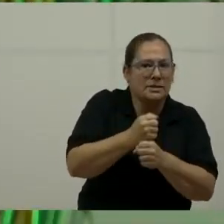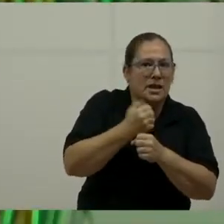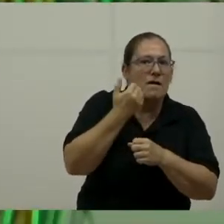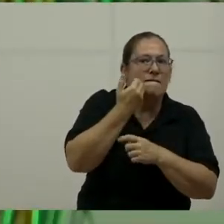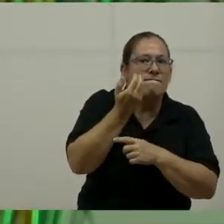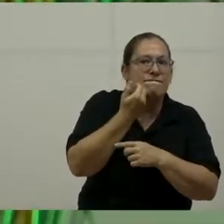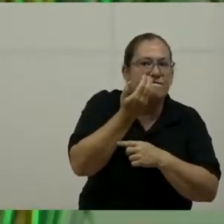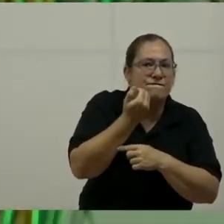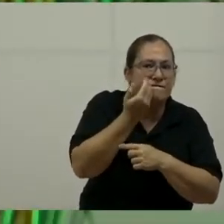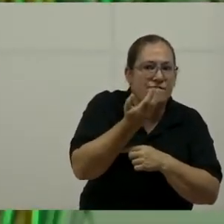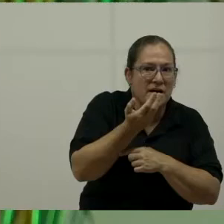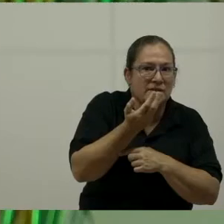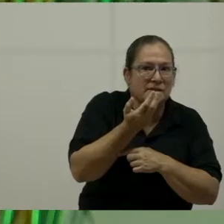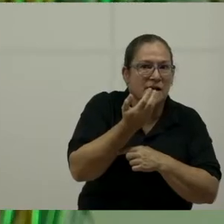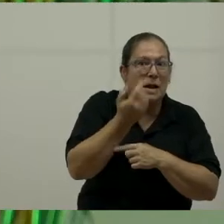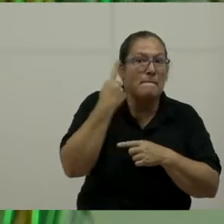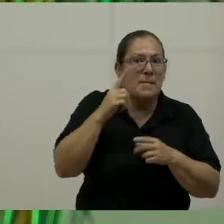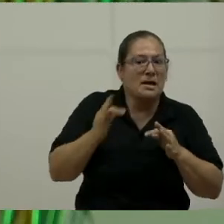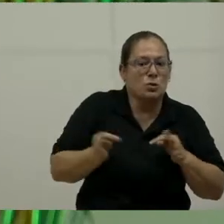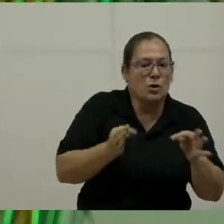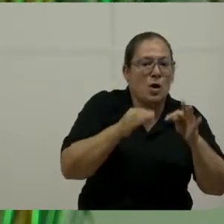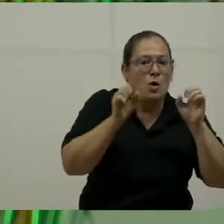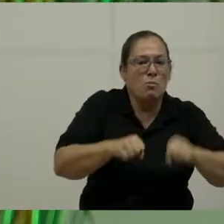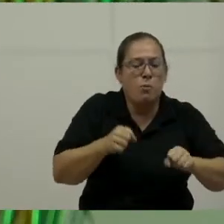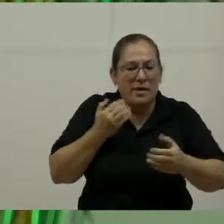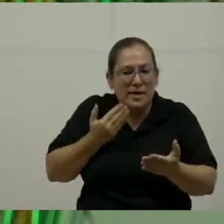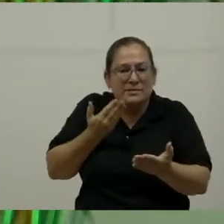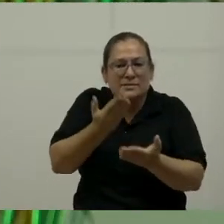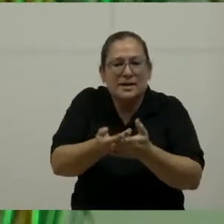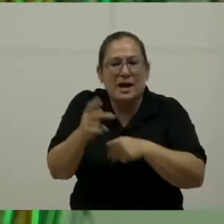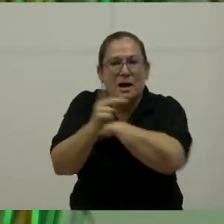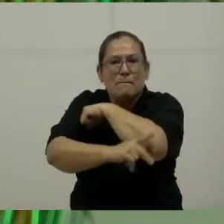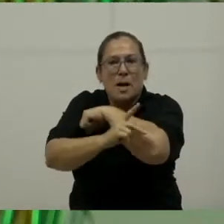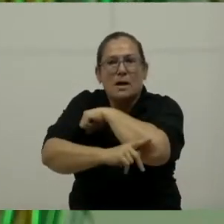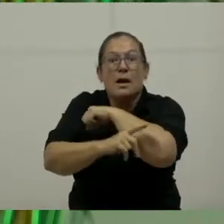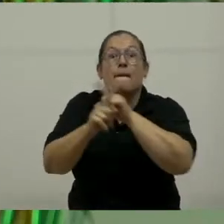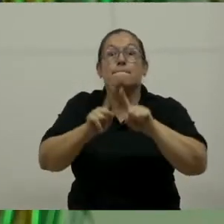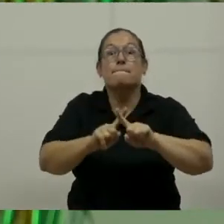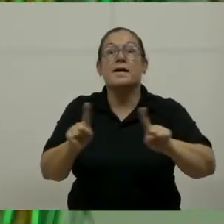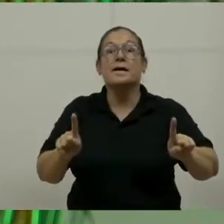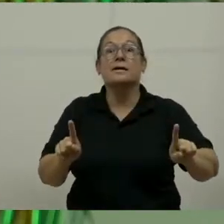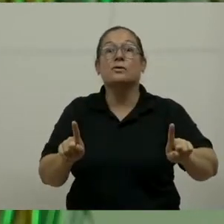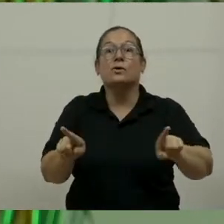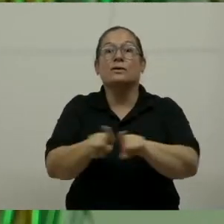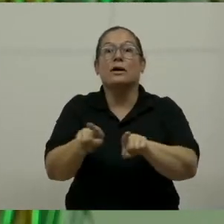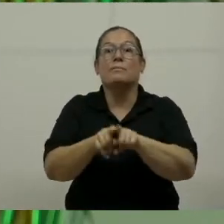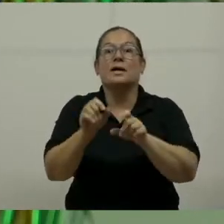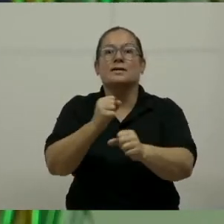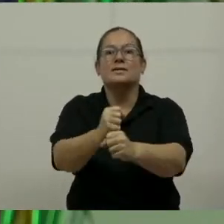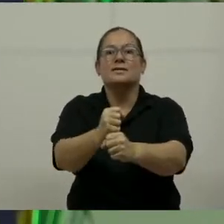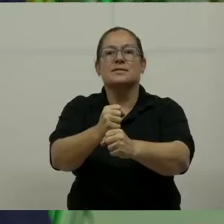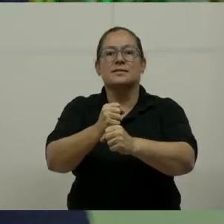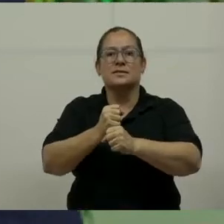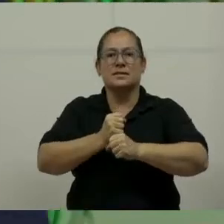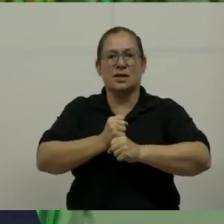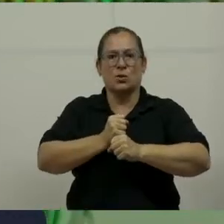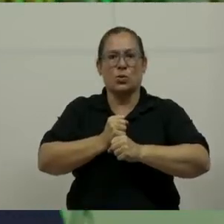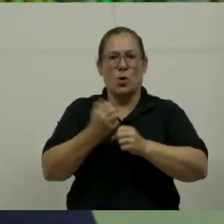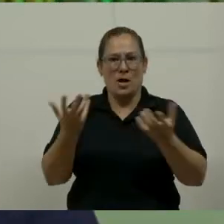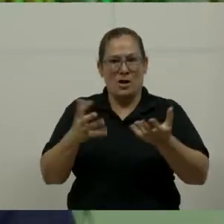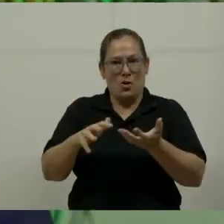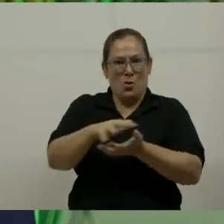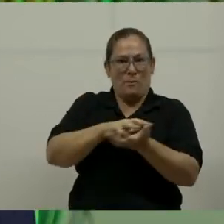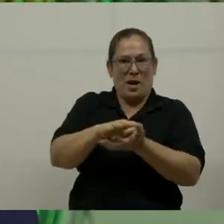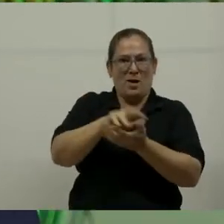turista el poder visitar un país. Pero que sea seguro todo el proceso. Entonces, esa combinación de los dos factores